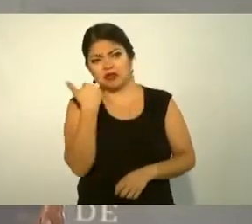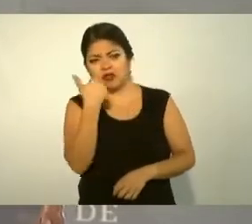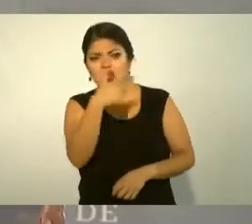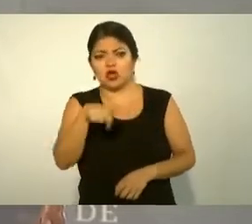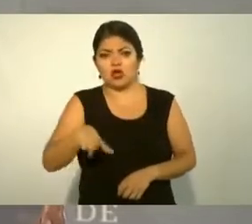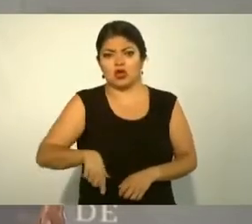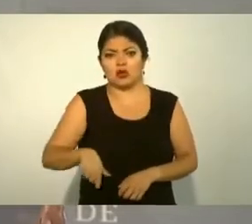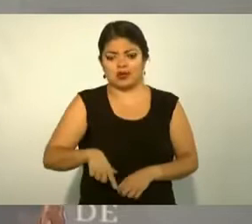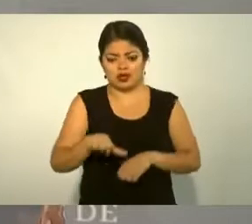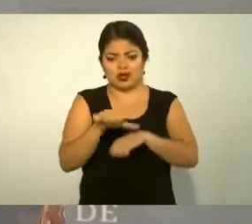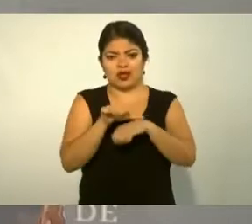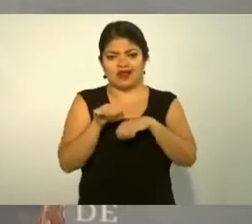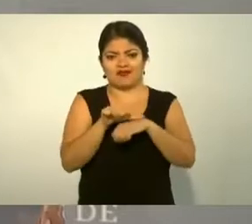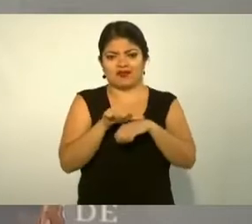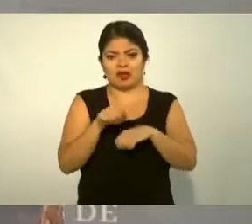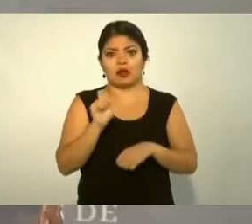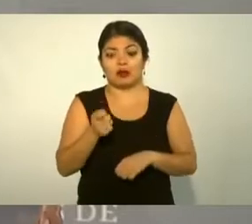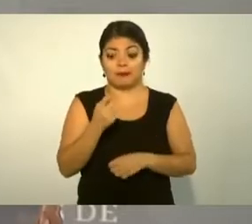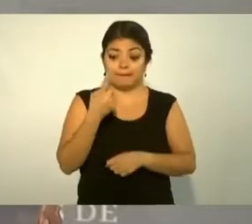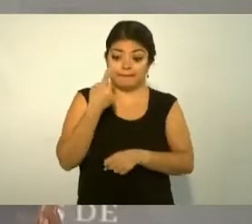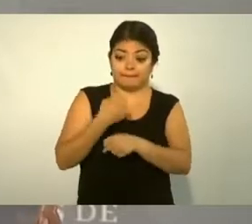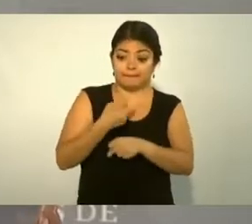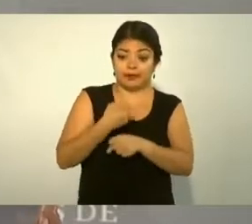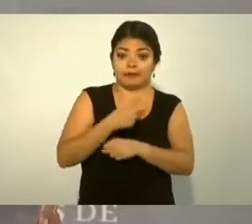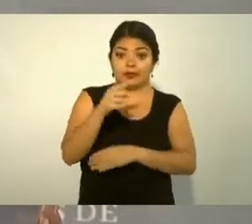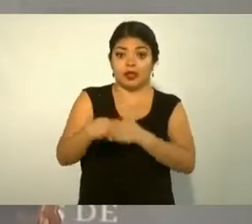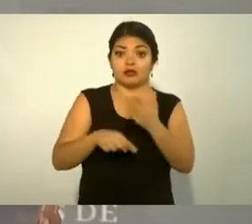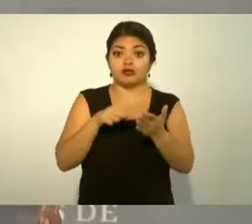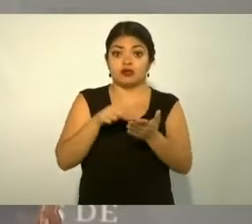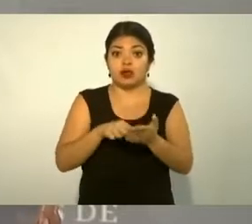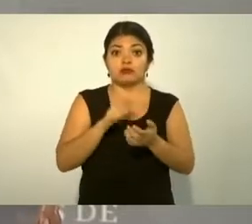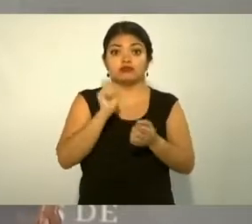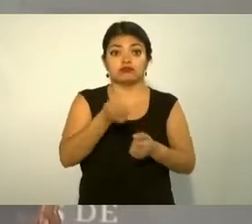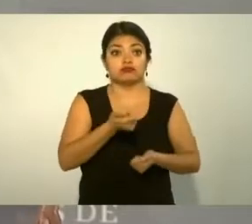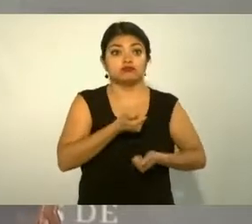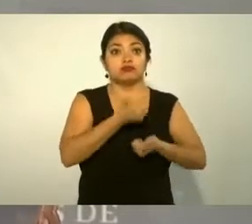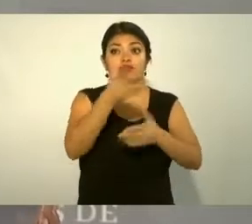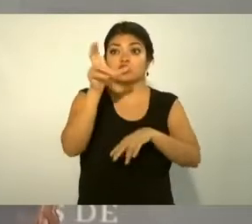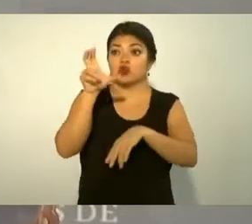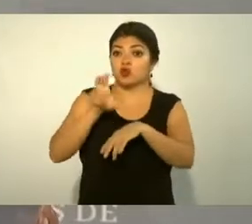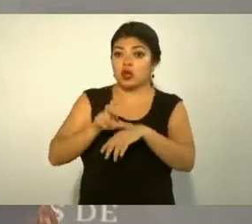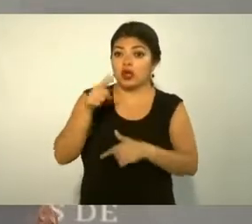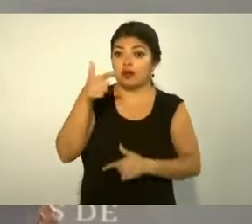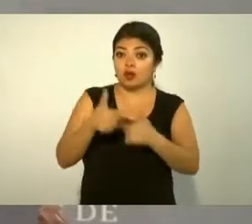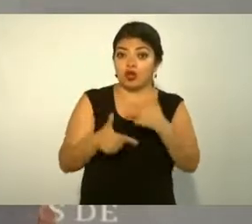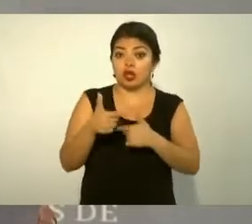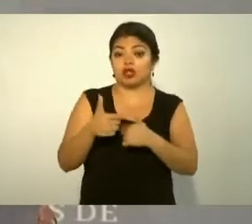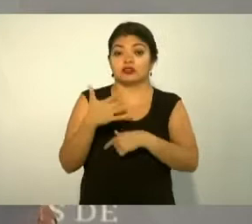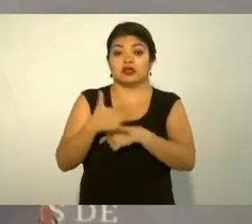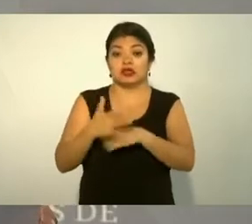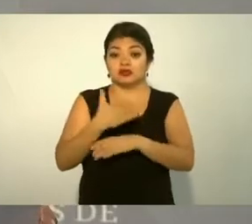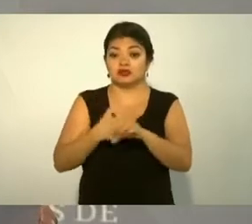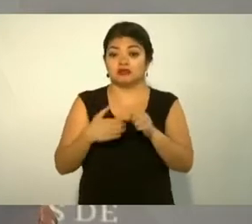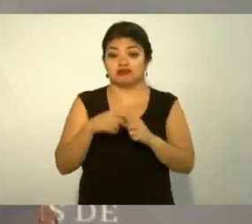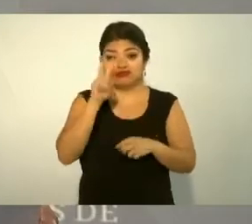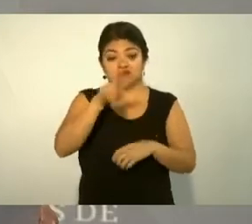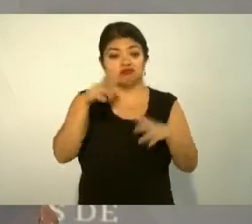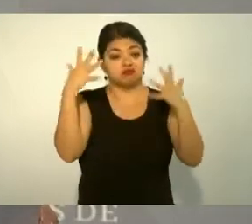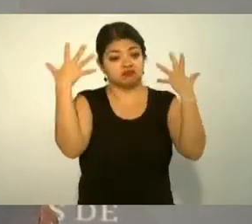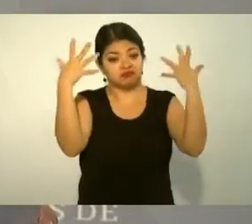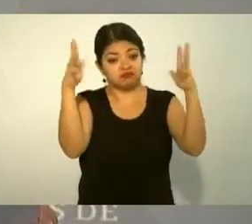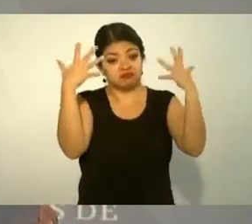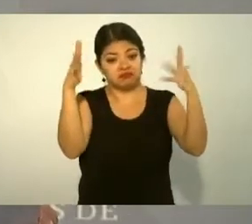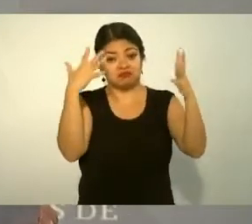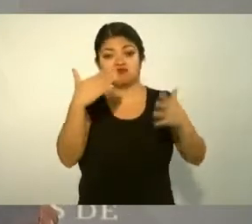el primer lugar en producción agropecuaria en el país un aplauso a los productores